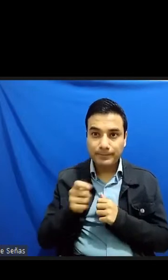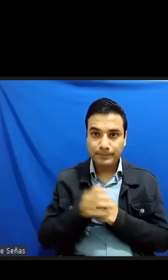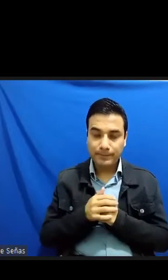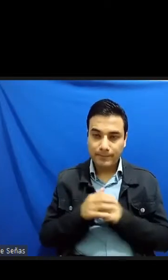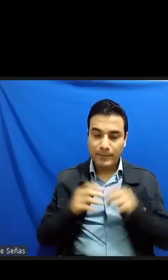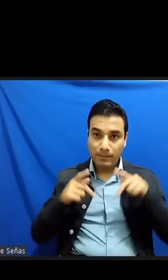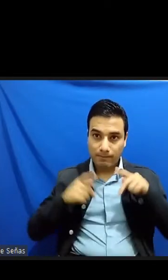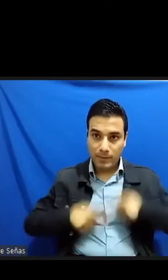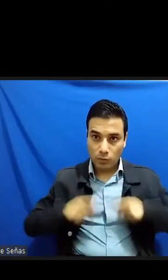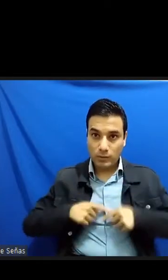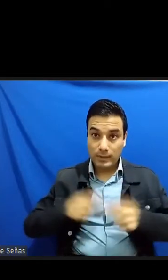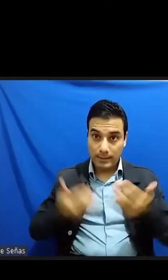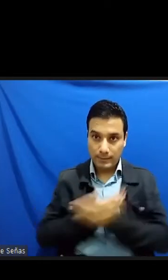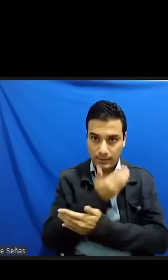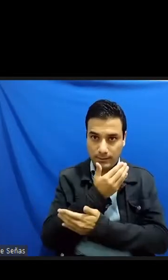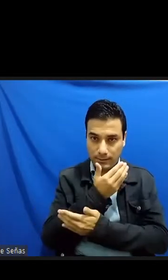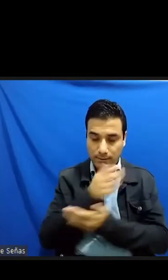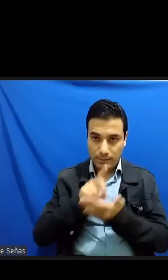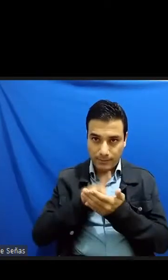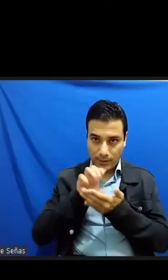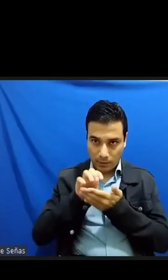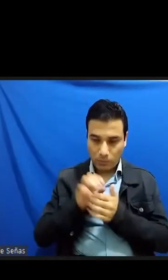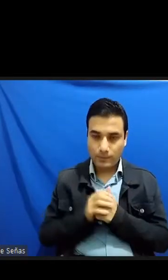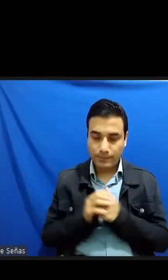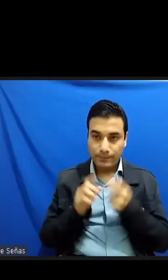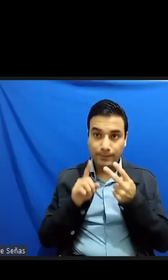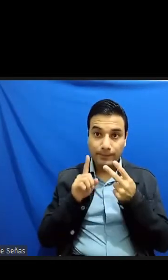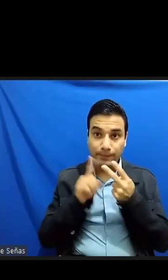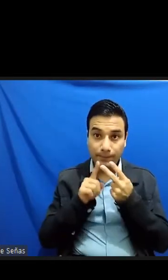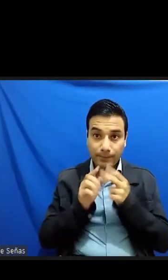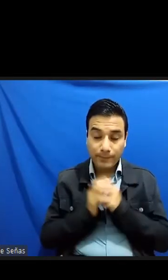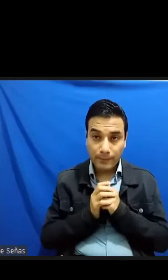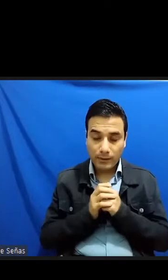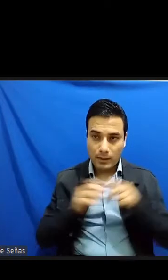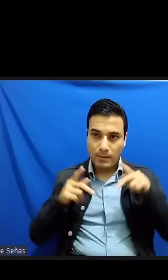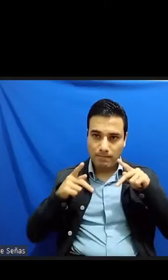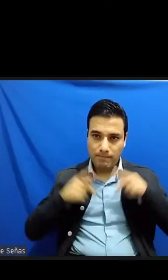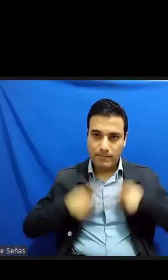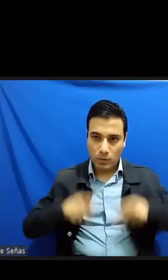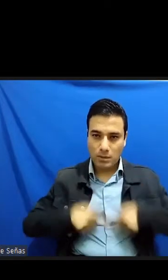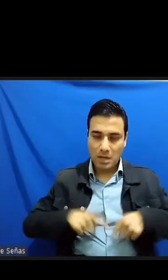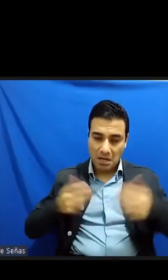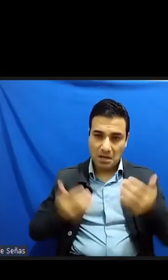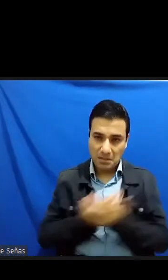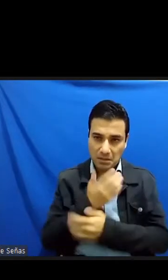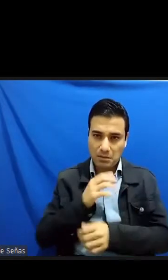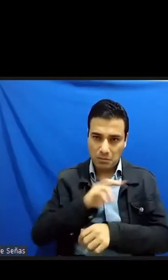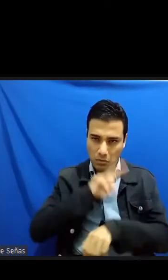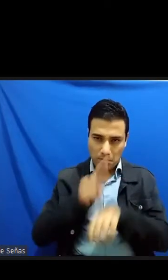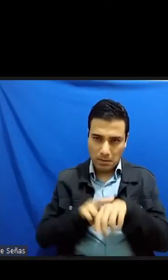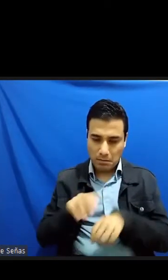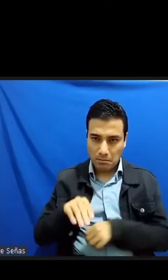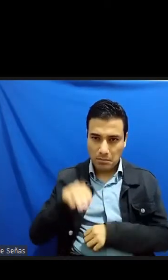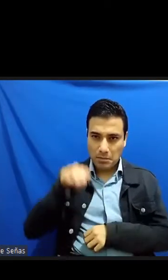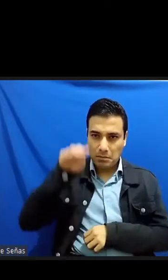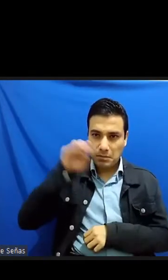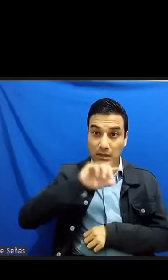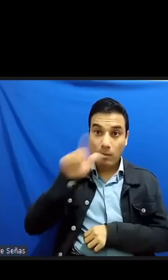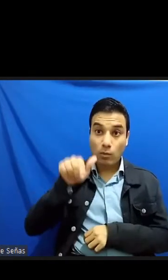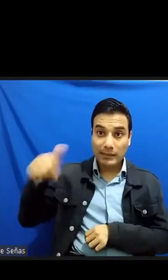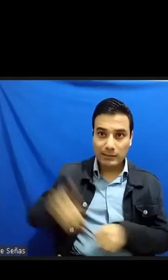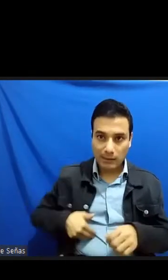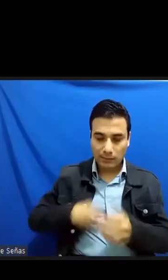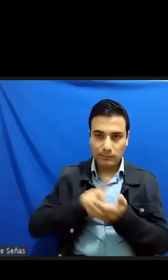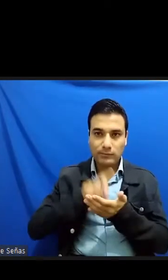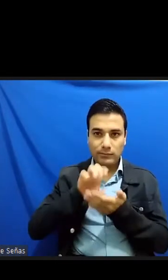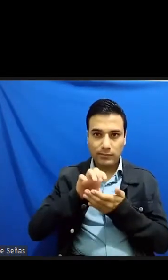nacimiento y la del que sufre algún percance durante su existencia accidente concreto que lo